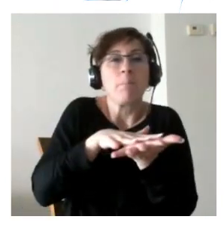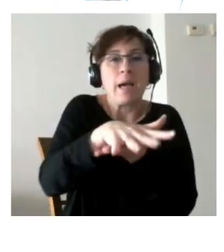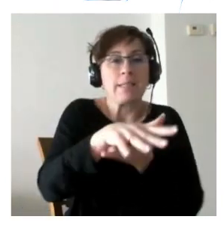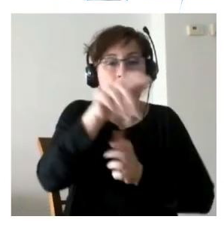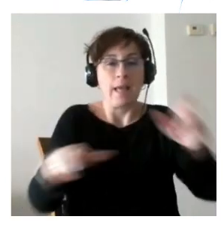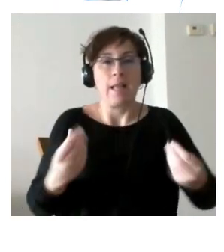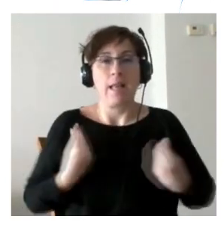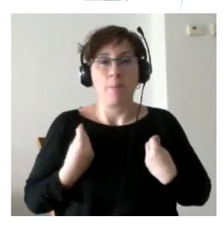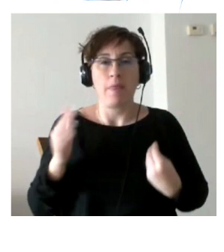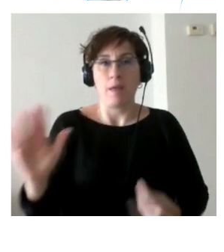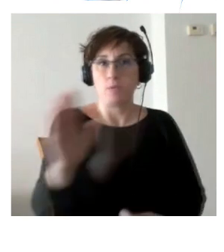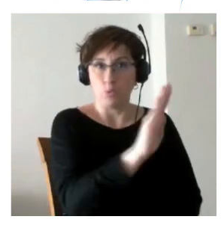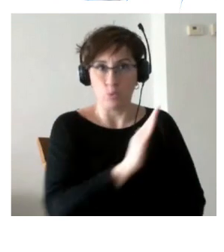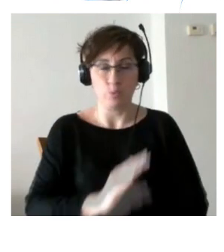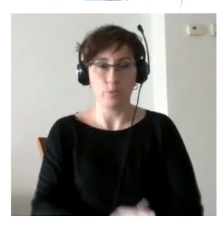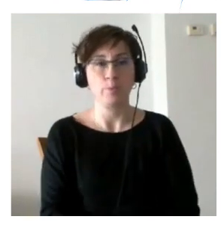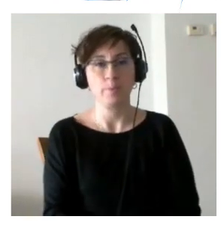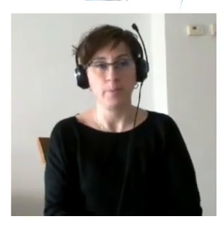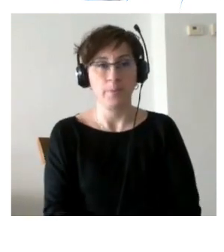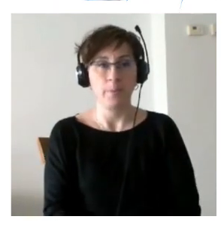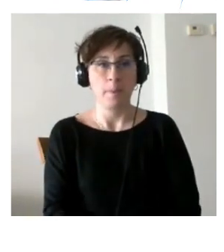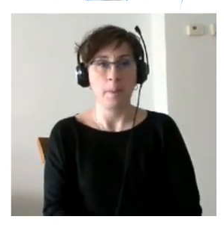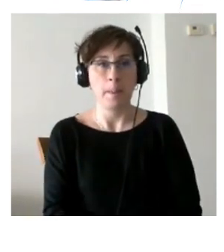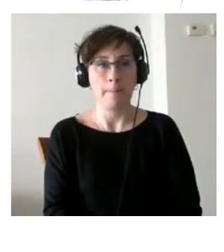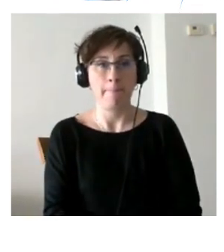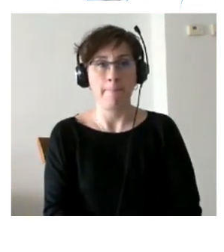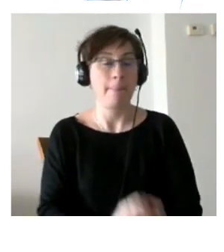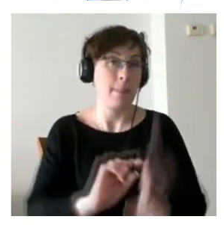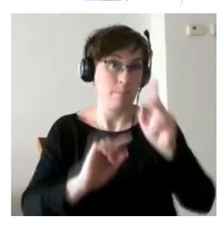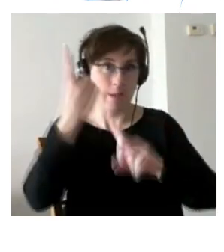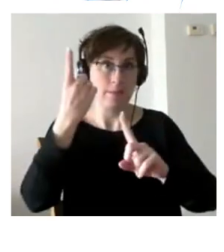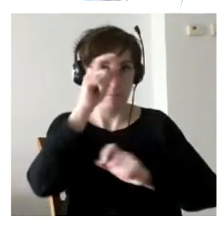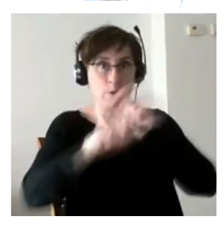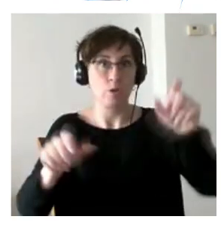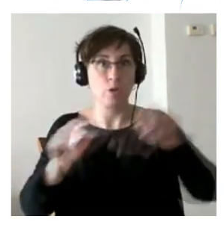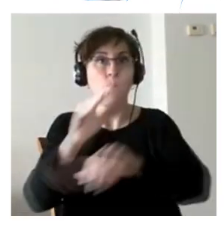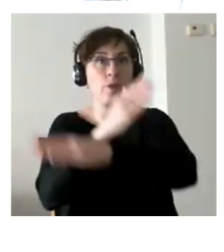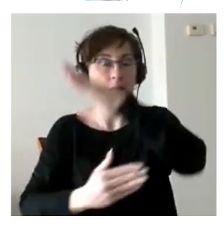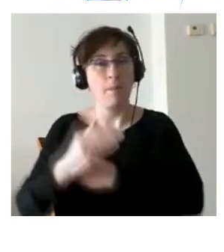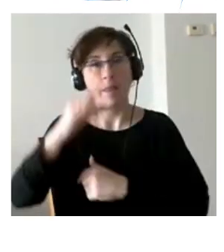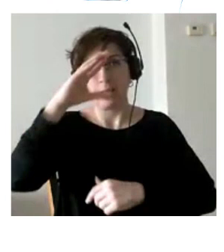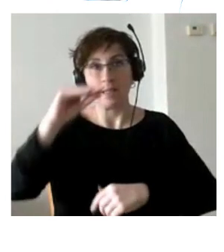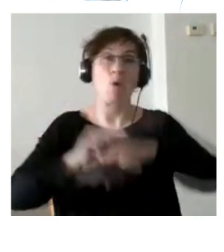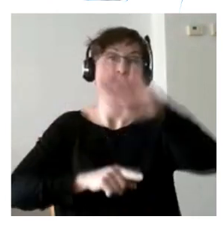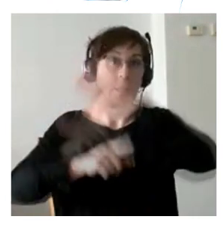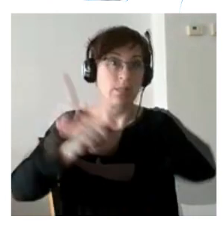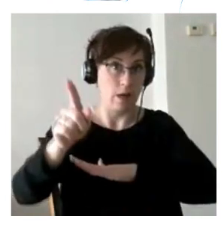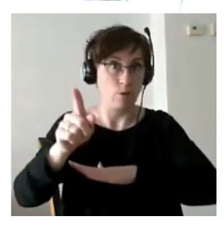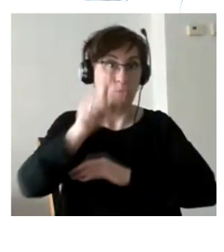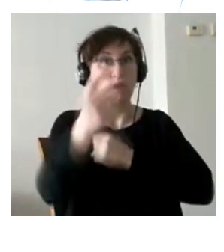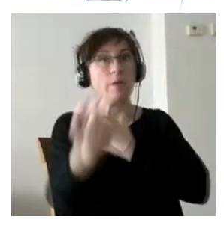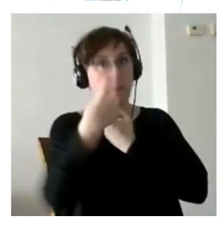y las participantes del programa sobre todo las personas con discapacidad intelectual o del desarrollo que eran participantes en el programa